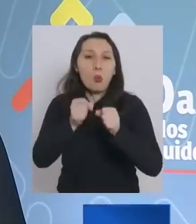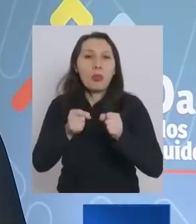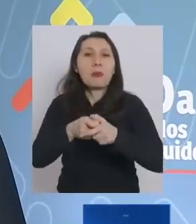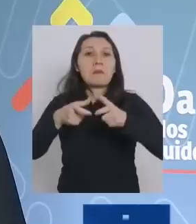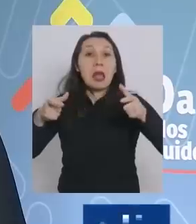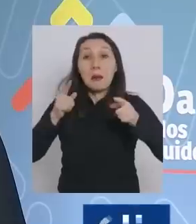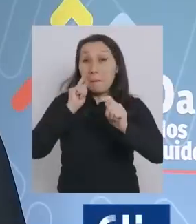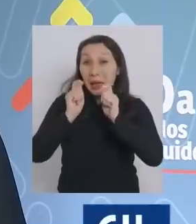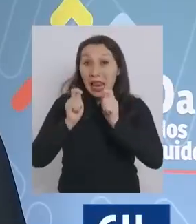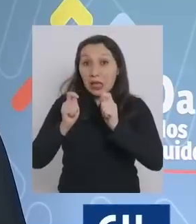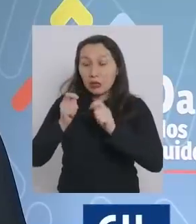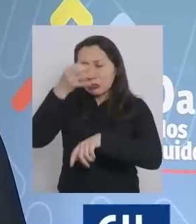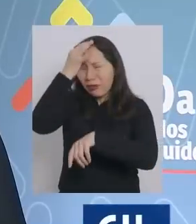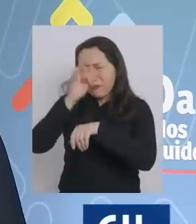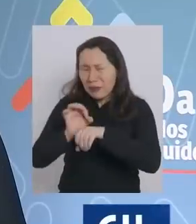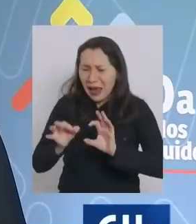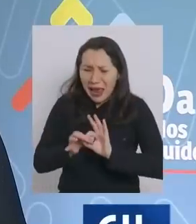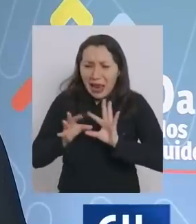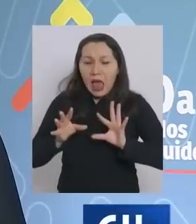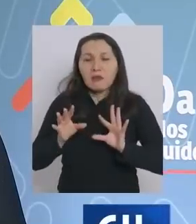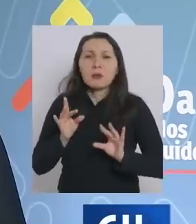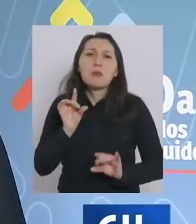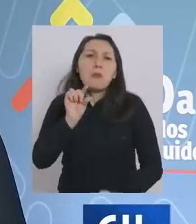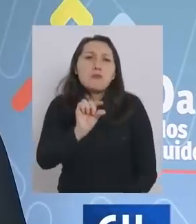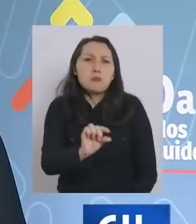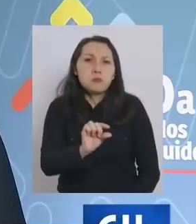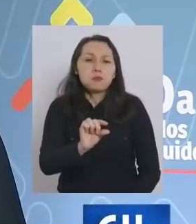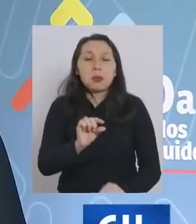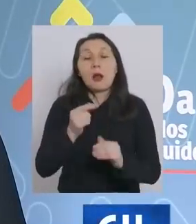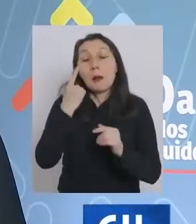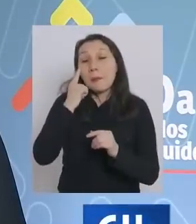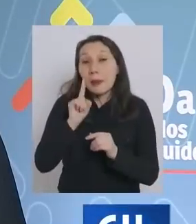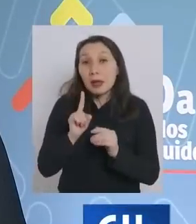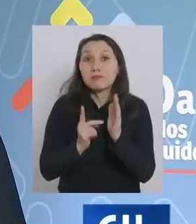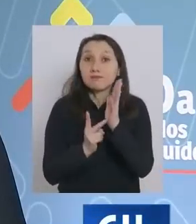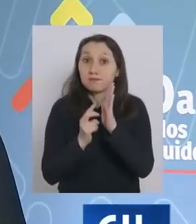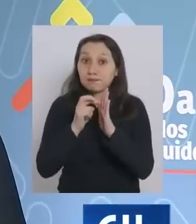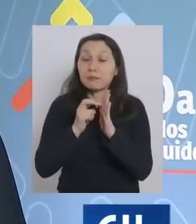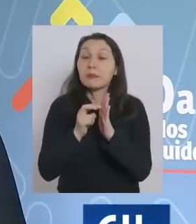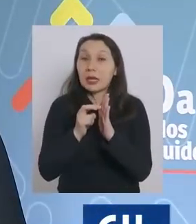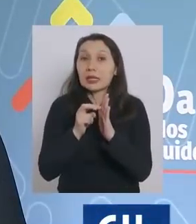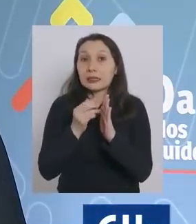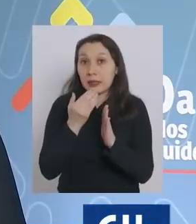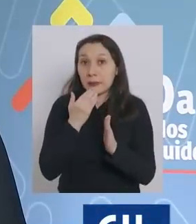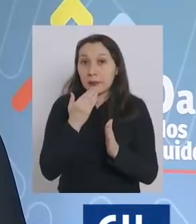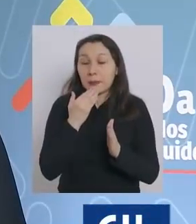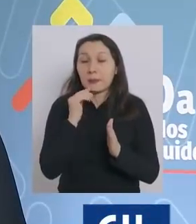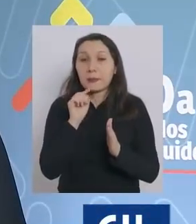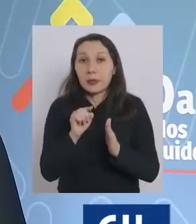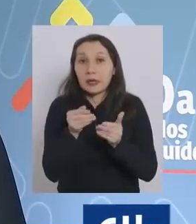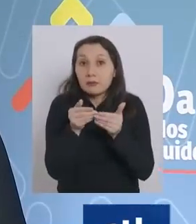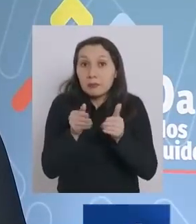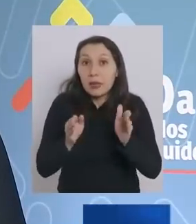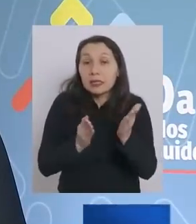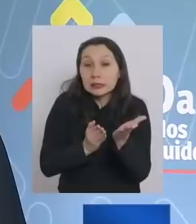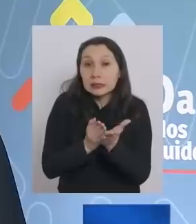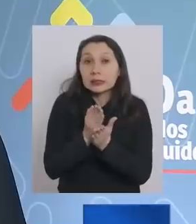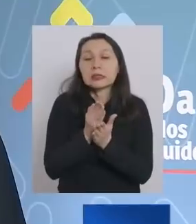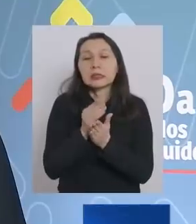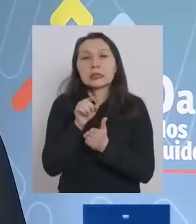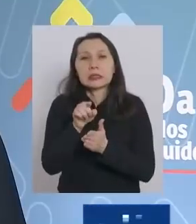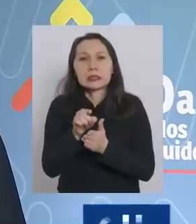que el riesgo de enfermar gravemente es menor por lo tanto el paso a paso y la apertura inicial